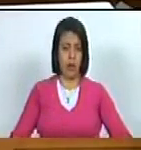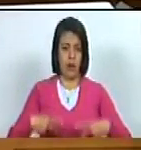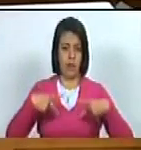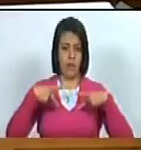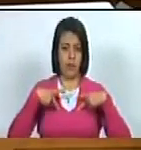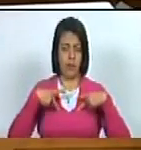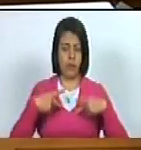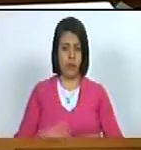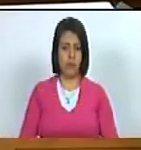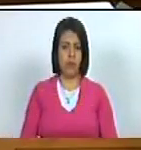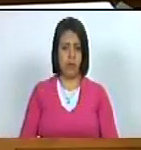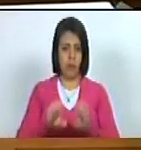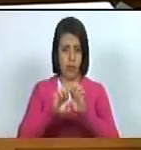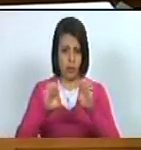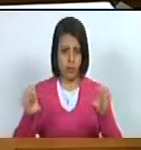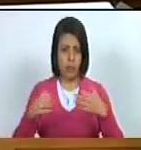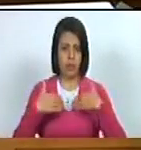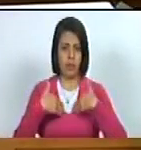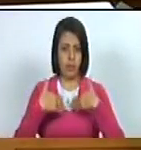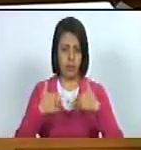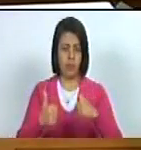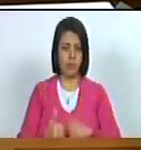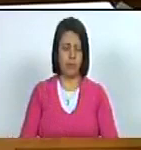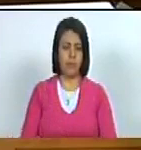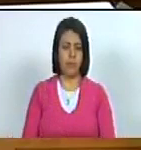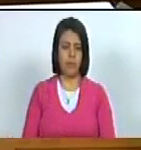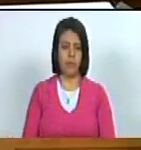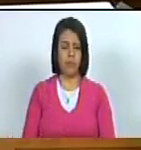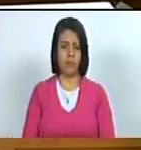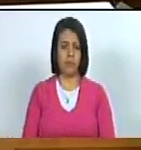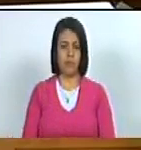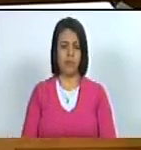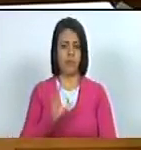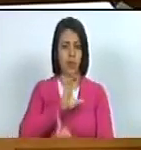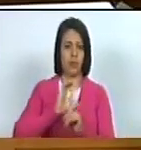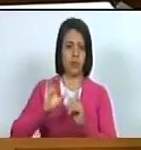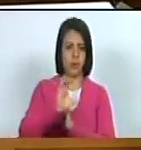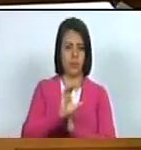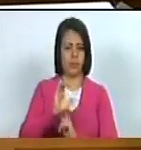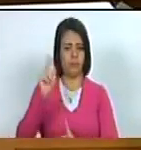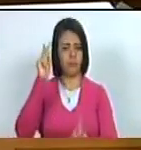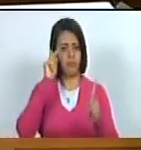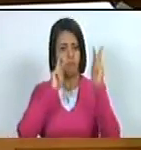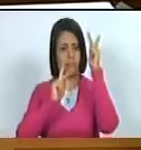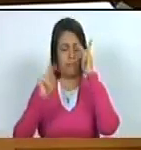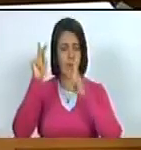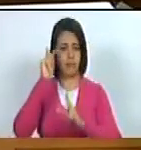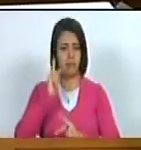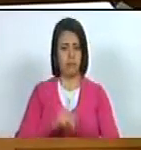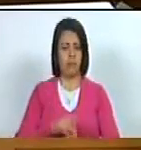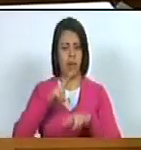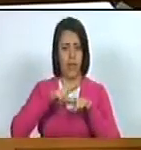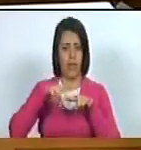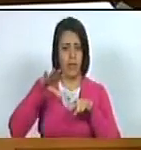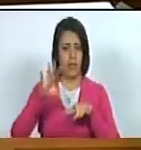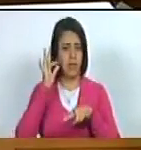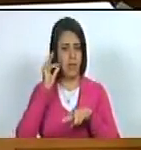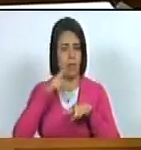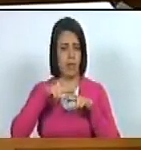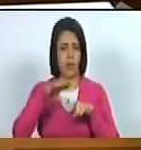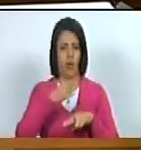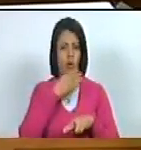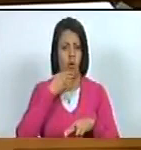a la educación a la salud a la cultura a la recreación de niñas niños